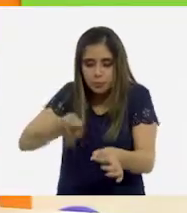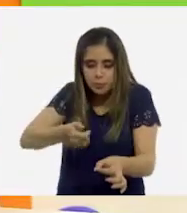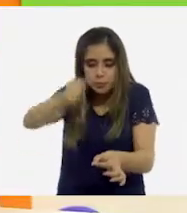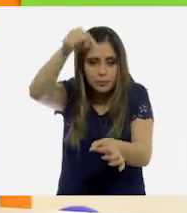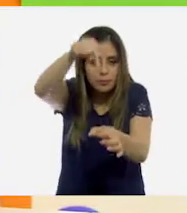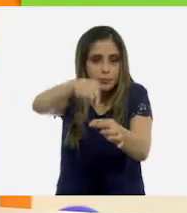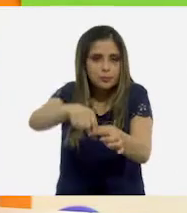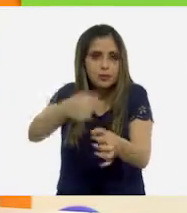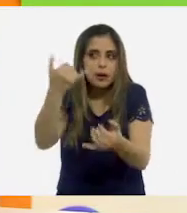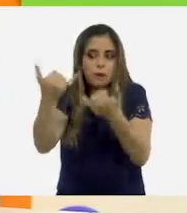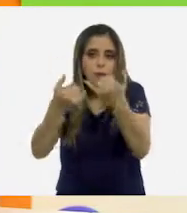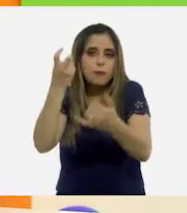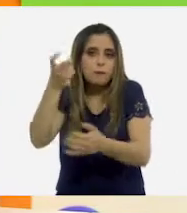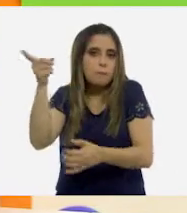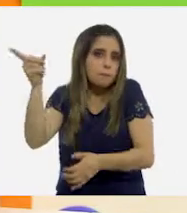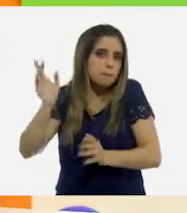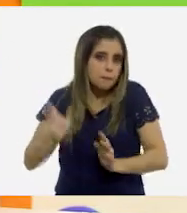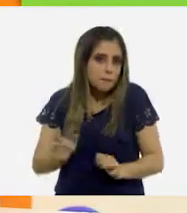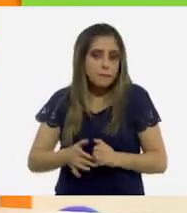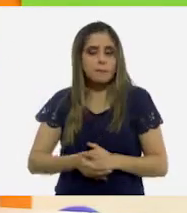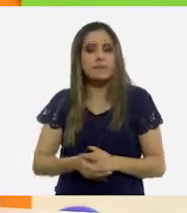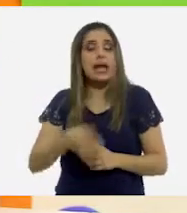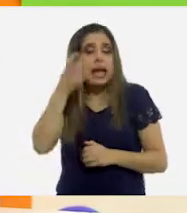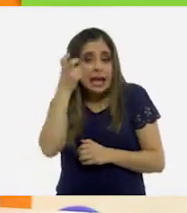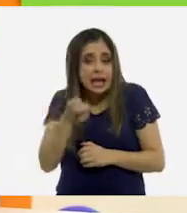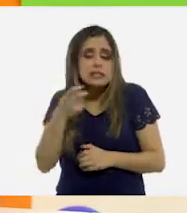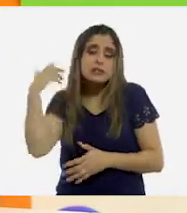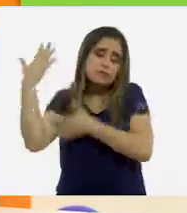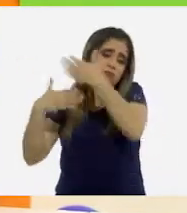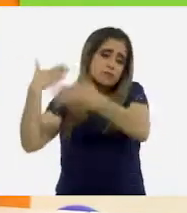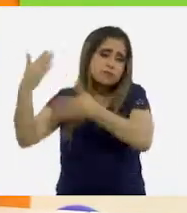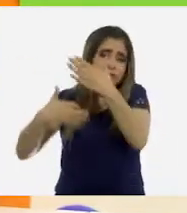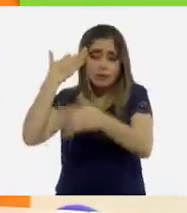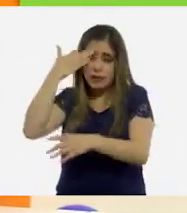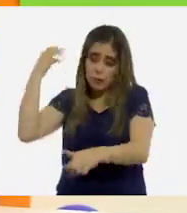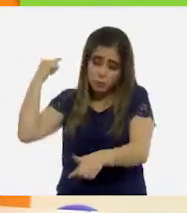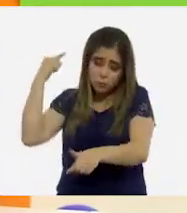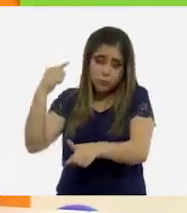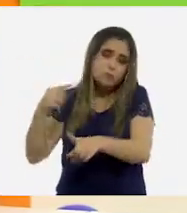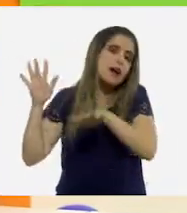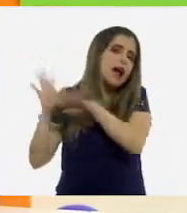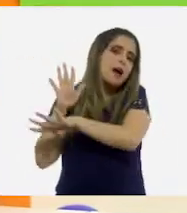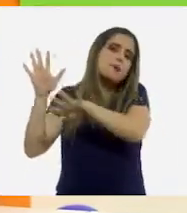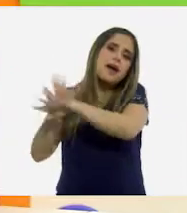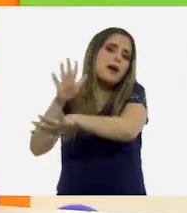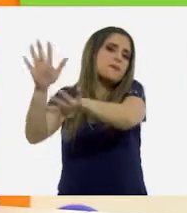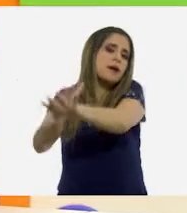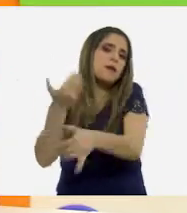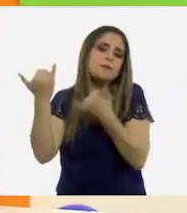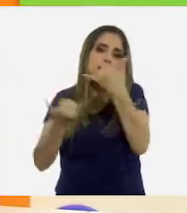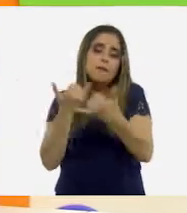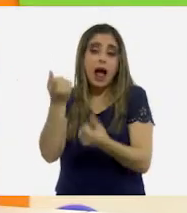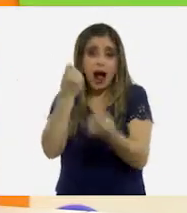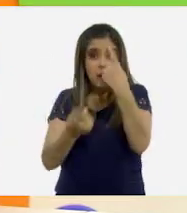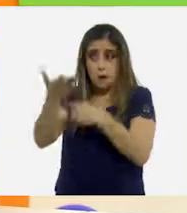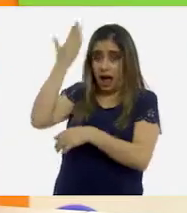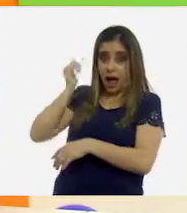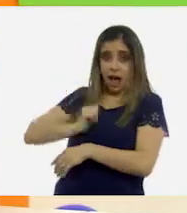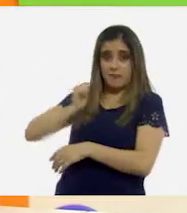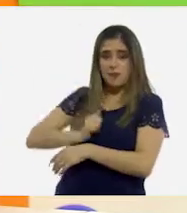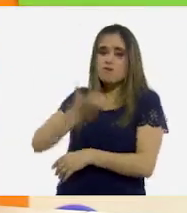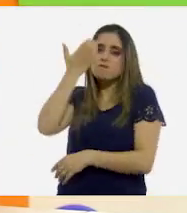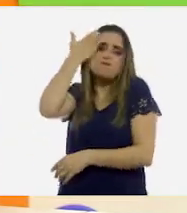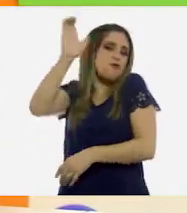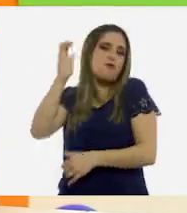Lo que sucede es que también con el paso del tiempo algunos juegos han cambiado y otros ya casi no los conocemos. Y